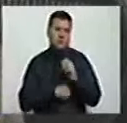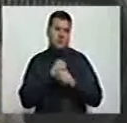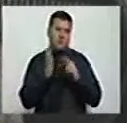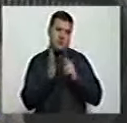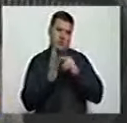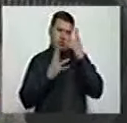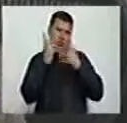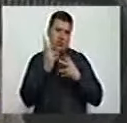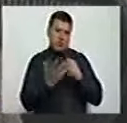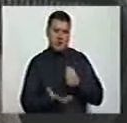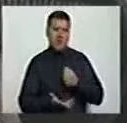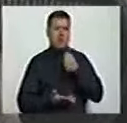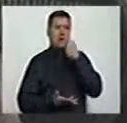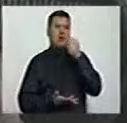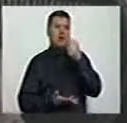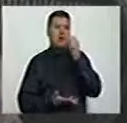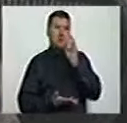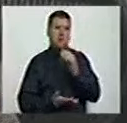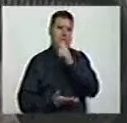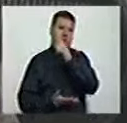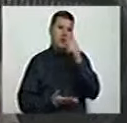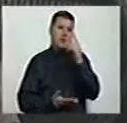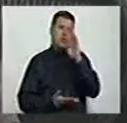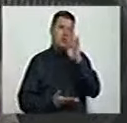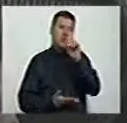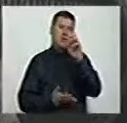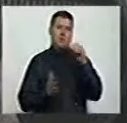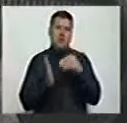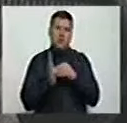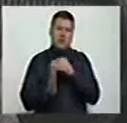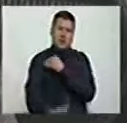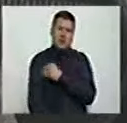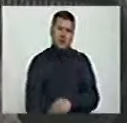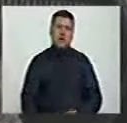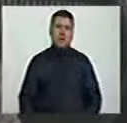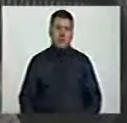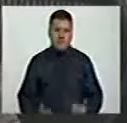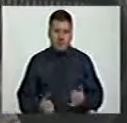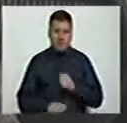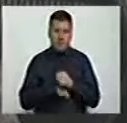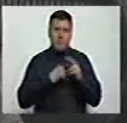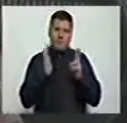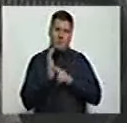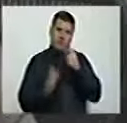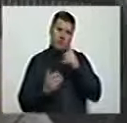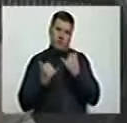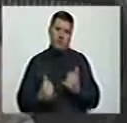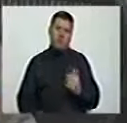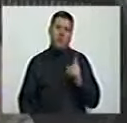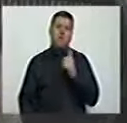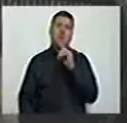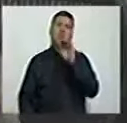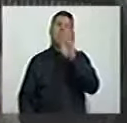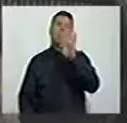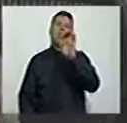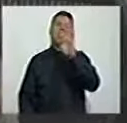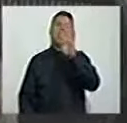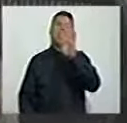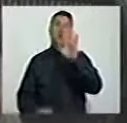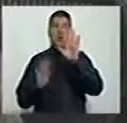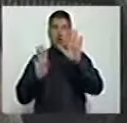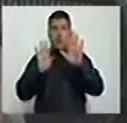presupuesto para erradicación era de 148.000 millones y en 2016 fue de solo 93.000.